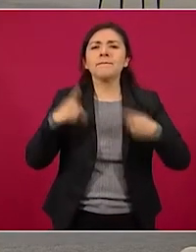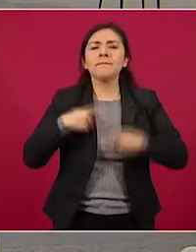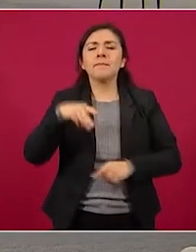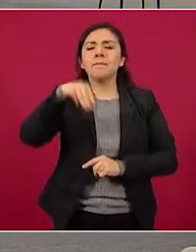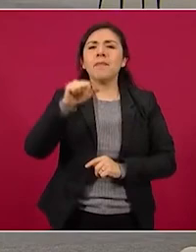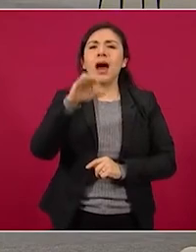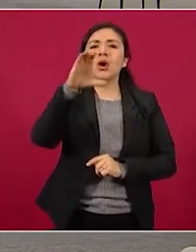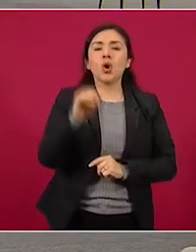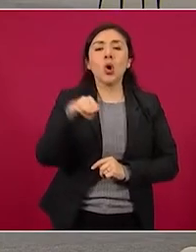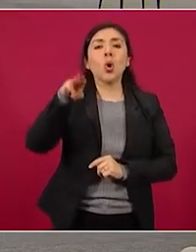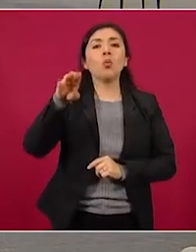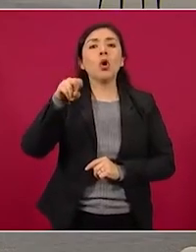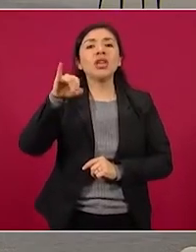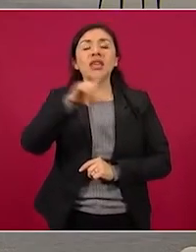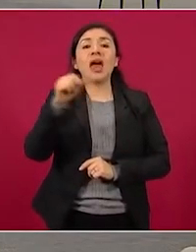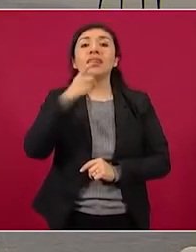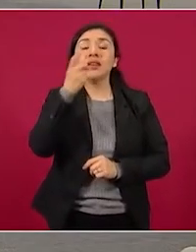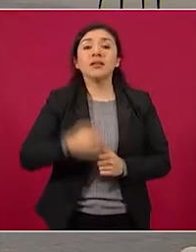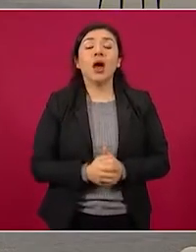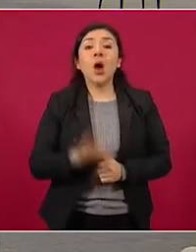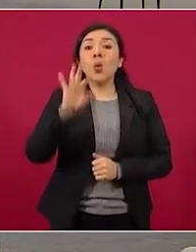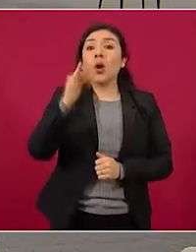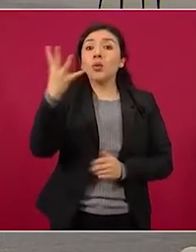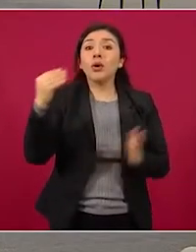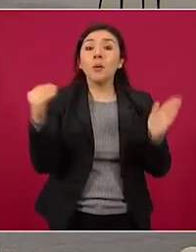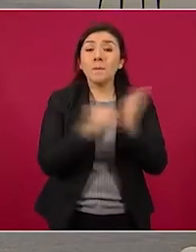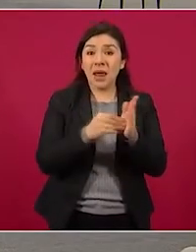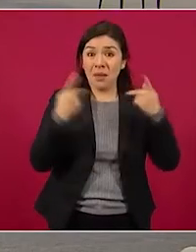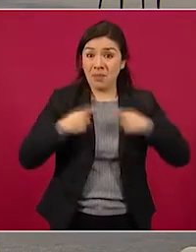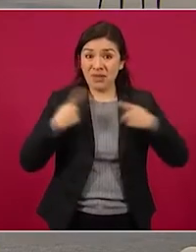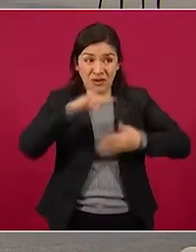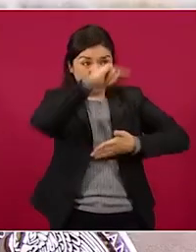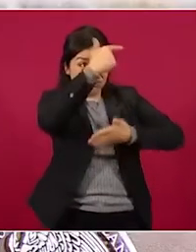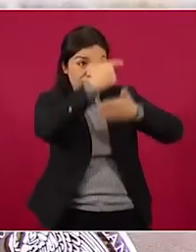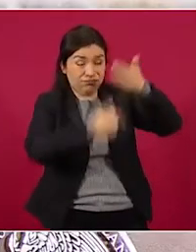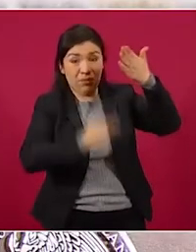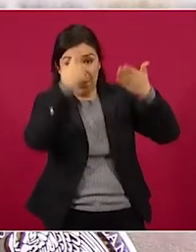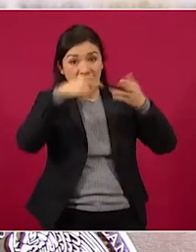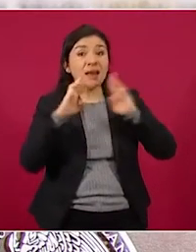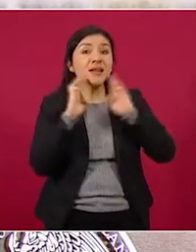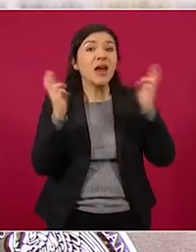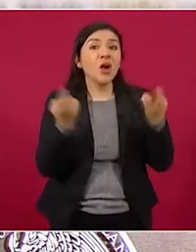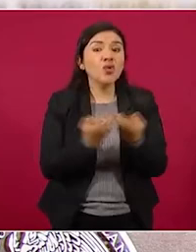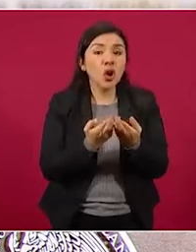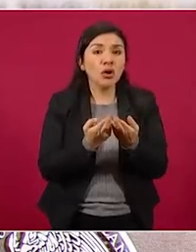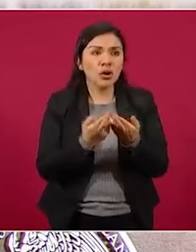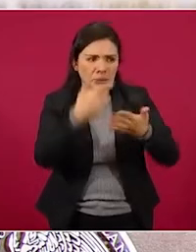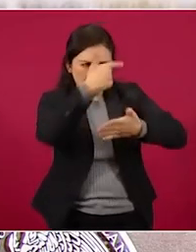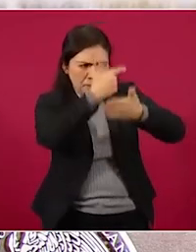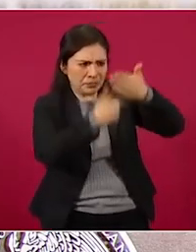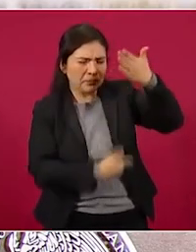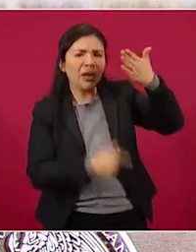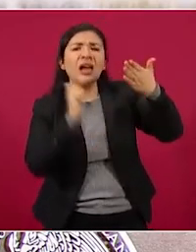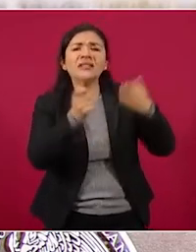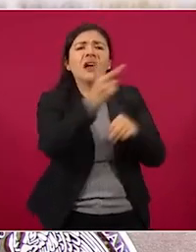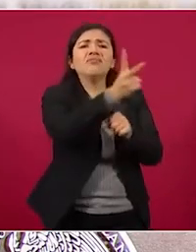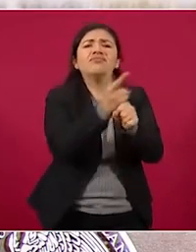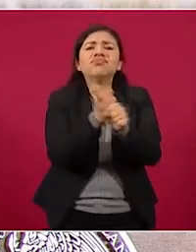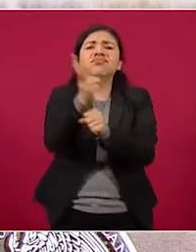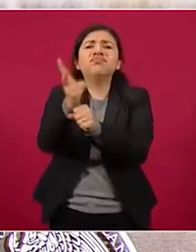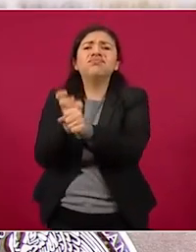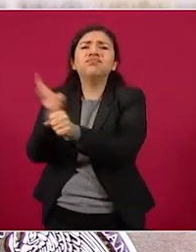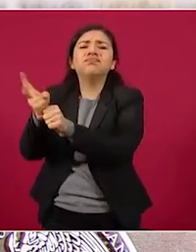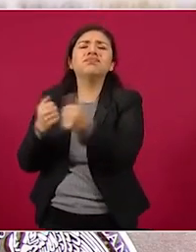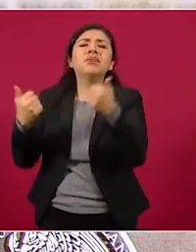Bonilla que expone que 44 mil usuarios de los conectados en el conversatorio fueron invitados desde